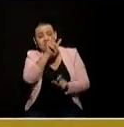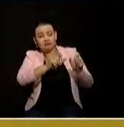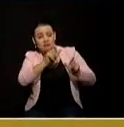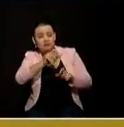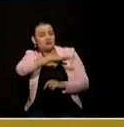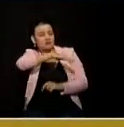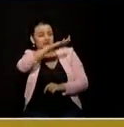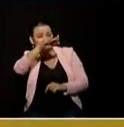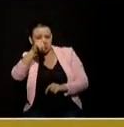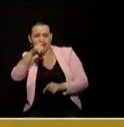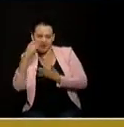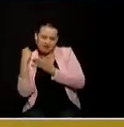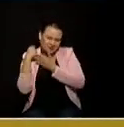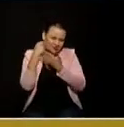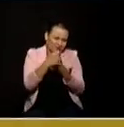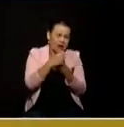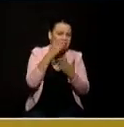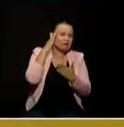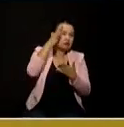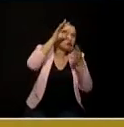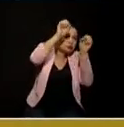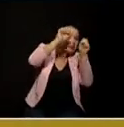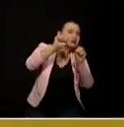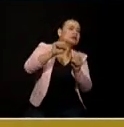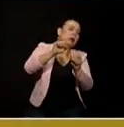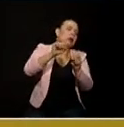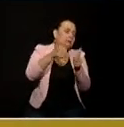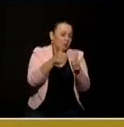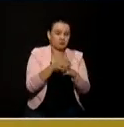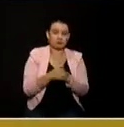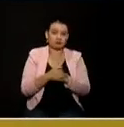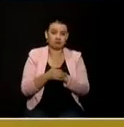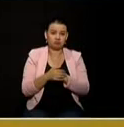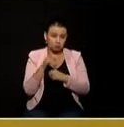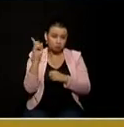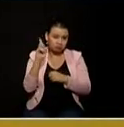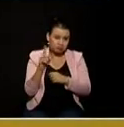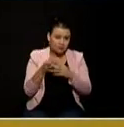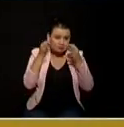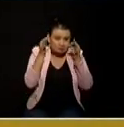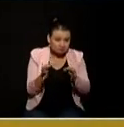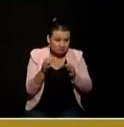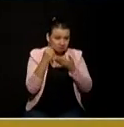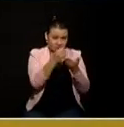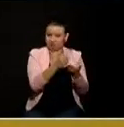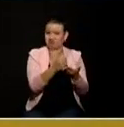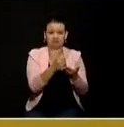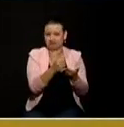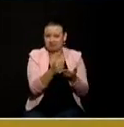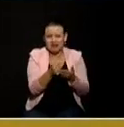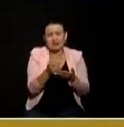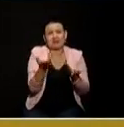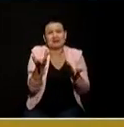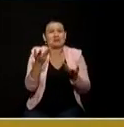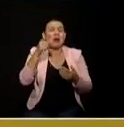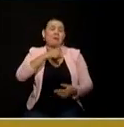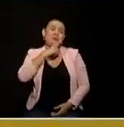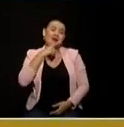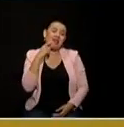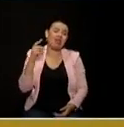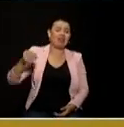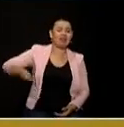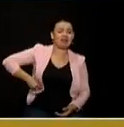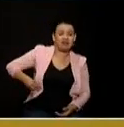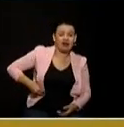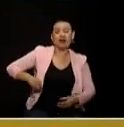futuro a los antioqueños y no lo han logrado por mediocridad por politiquería por corrupción y algunos por con